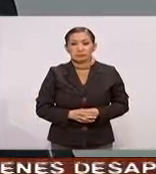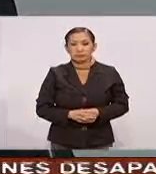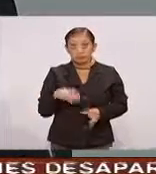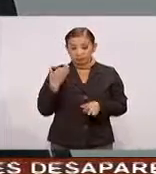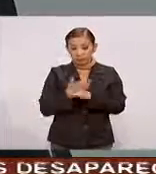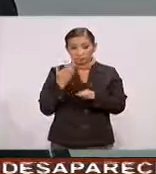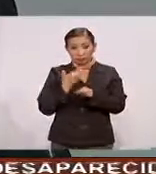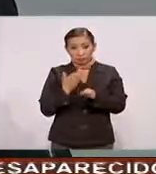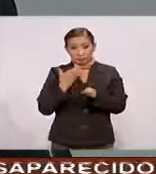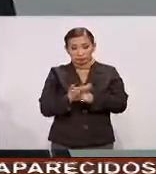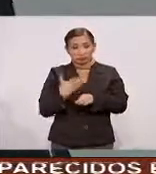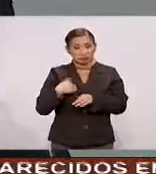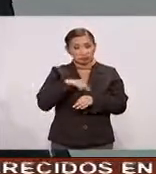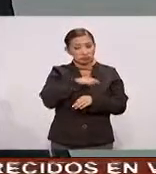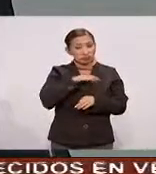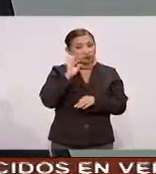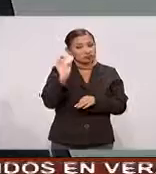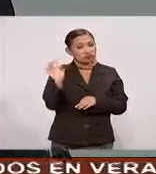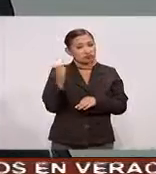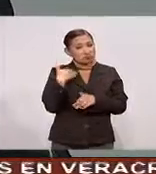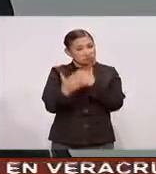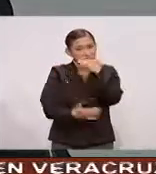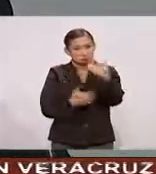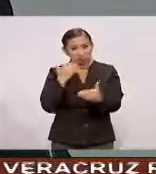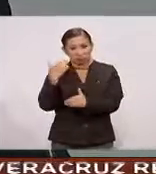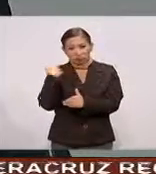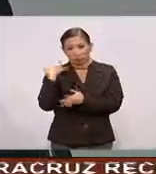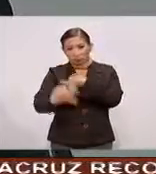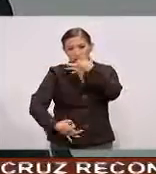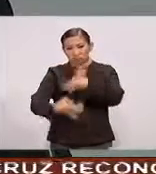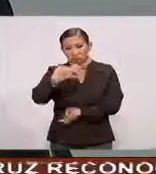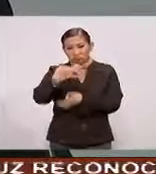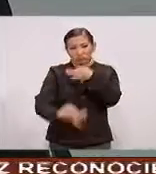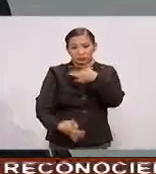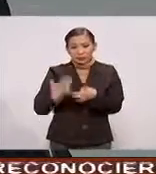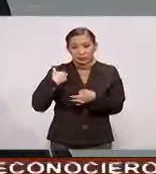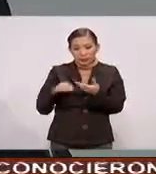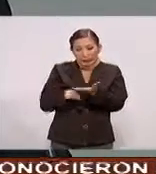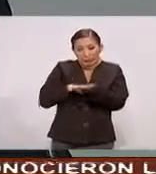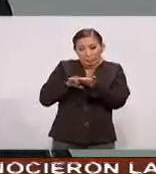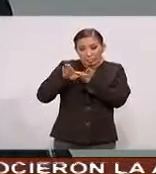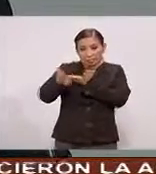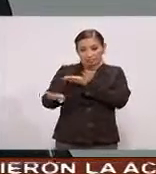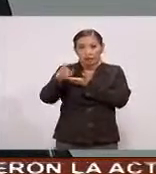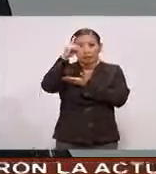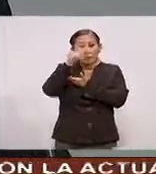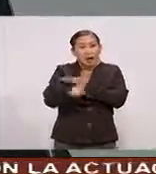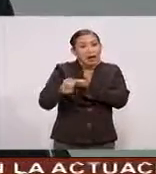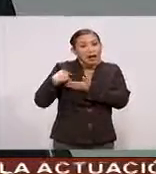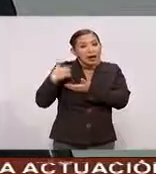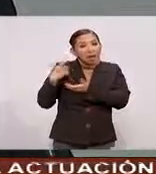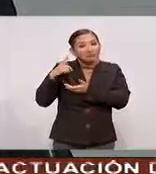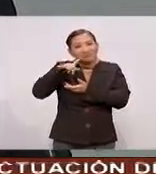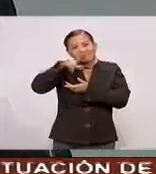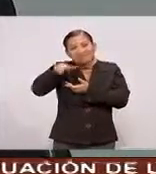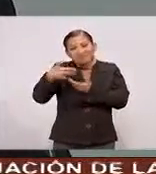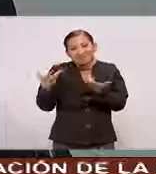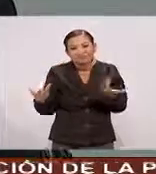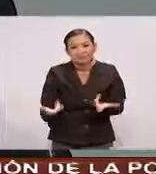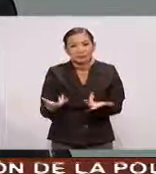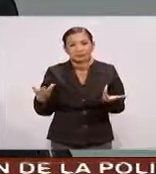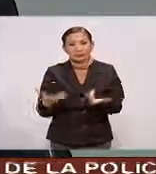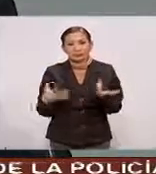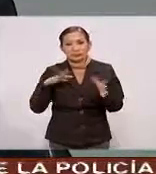Actualmente Estamos en el proceso Jurídico De prevención Para efecto Pues De